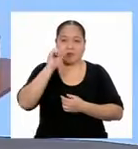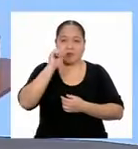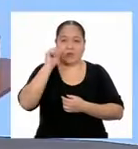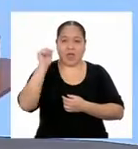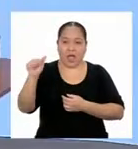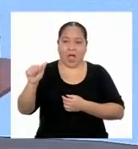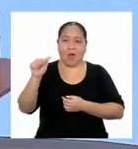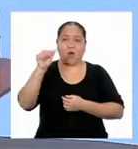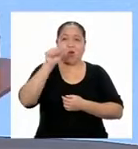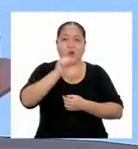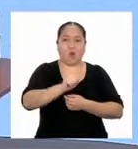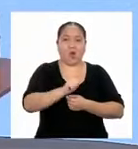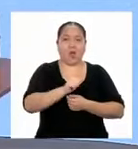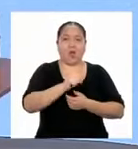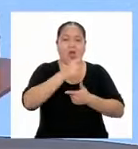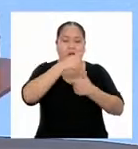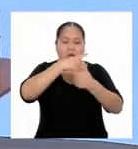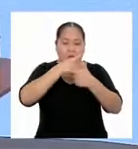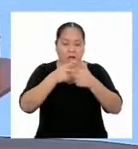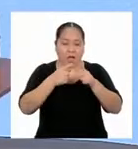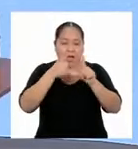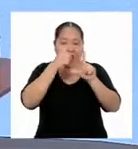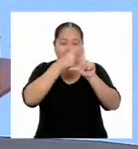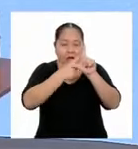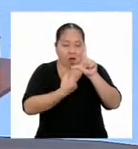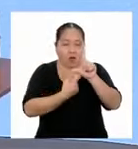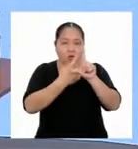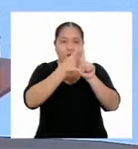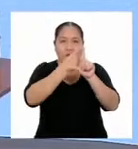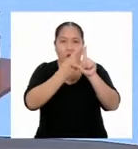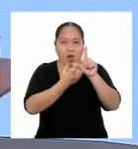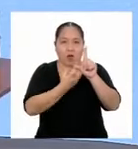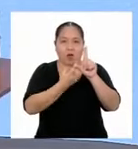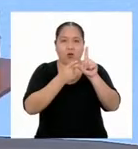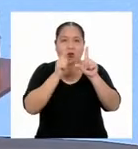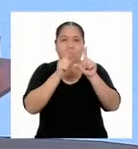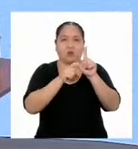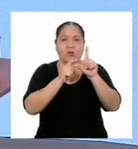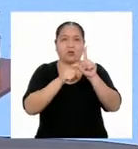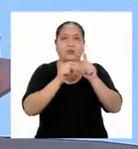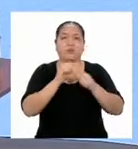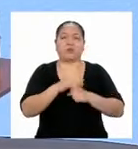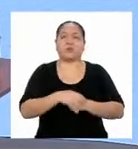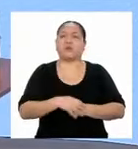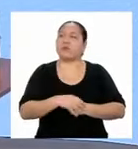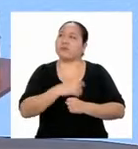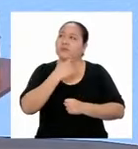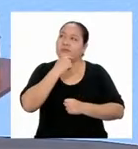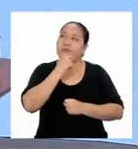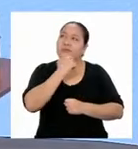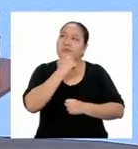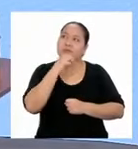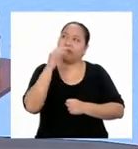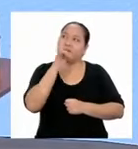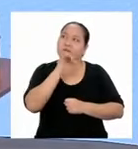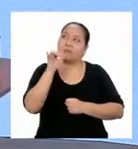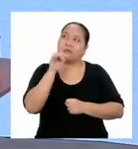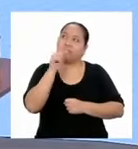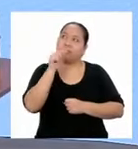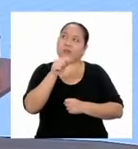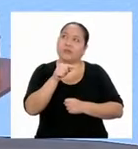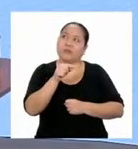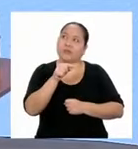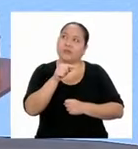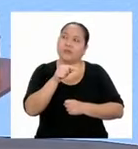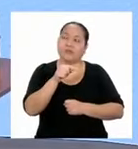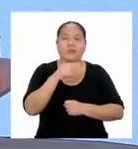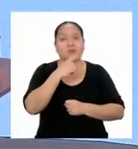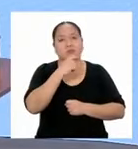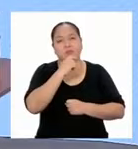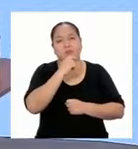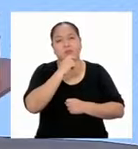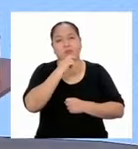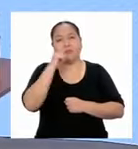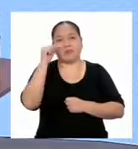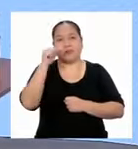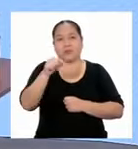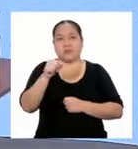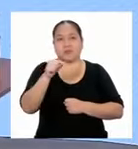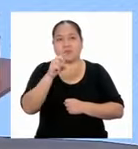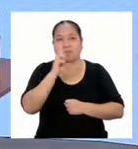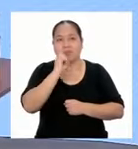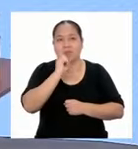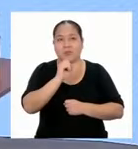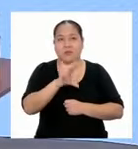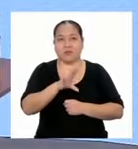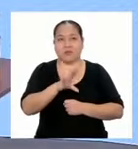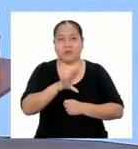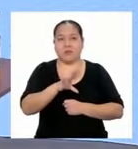-ángulo. Ángulo-ángulo. Si seguimos la misma lógica de los criterios anteriores, creería que este criterio